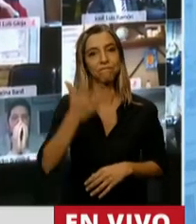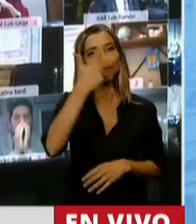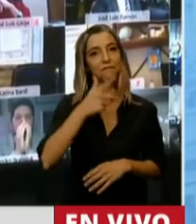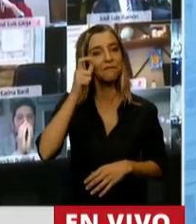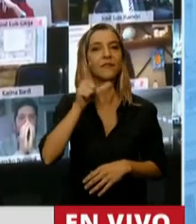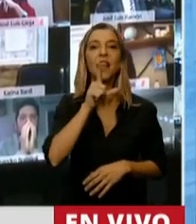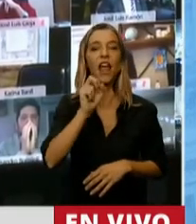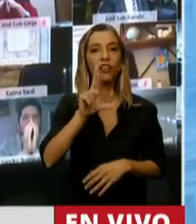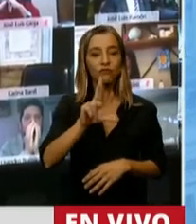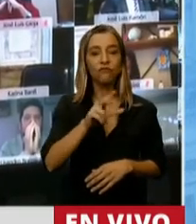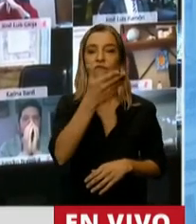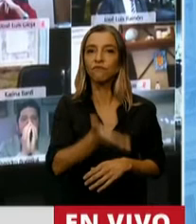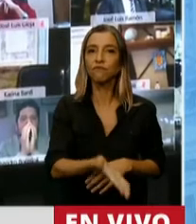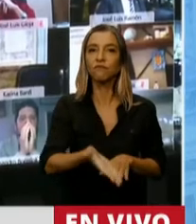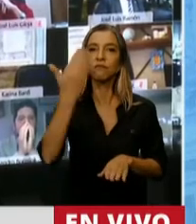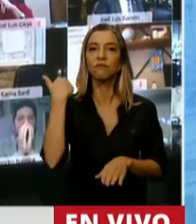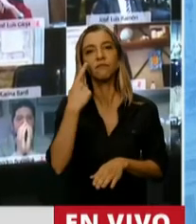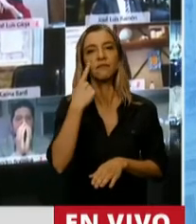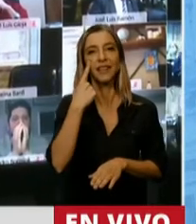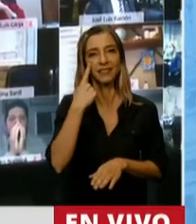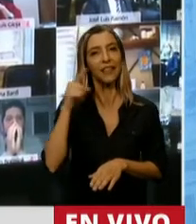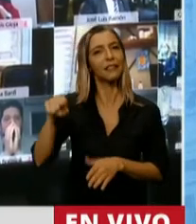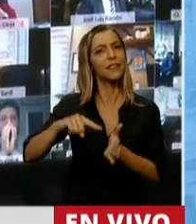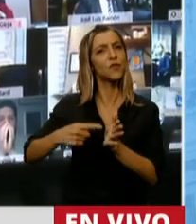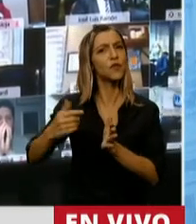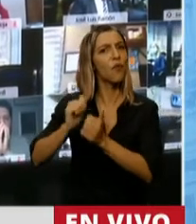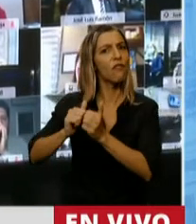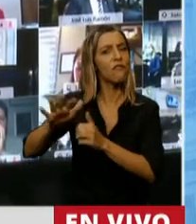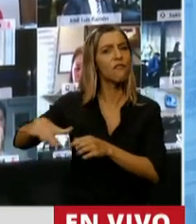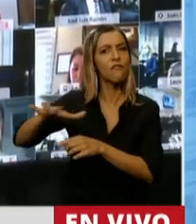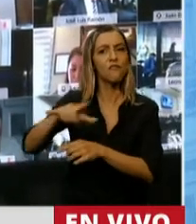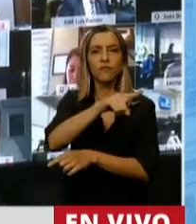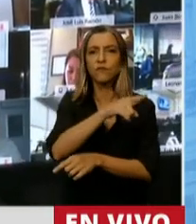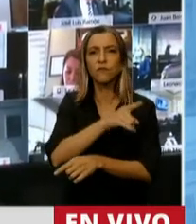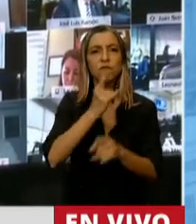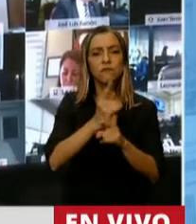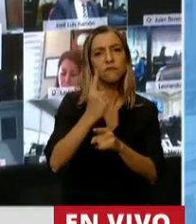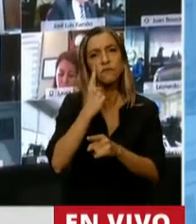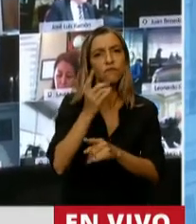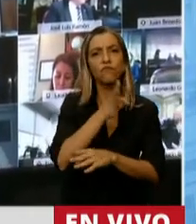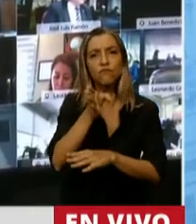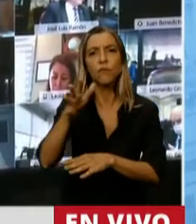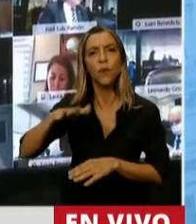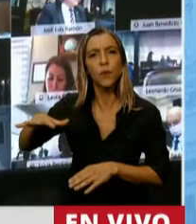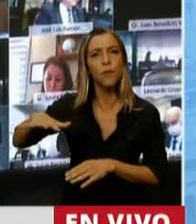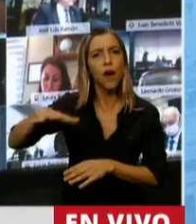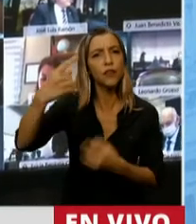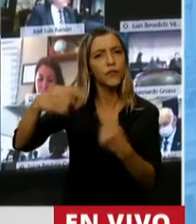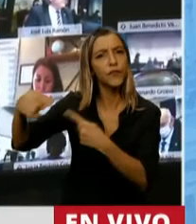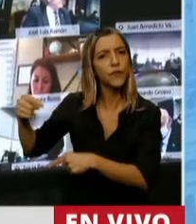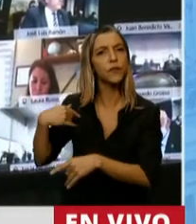fue el intendente de la ciudad de Rosario y el intendente de los barrios. El intendente que llevó adelante un programa